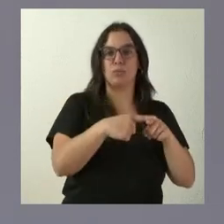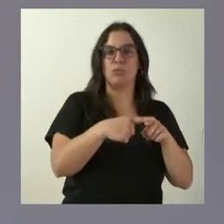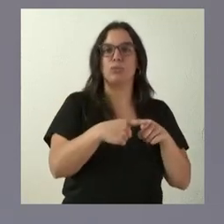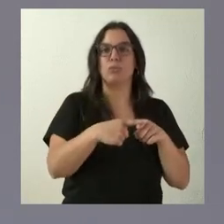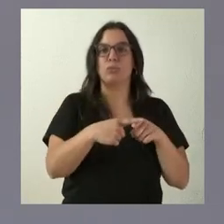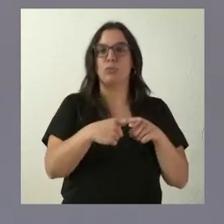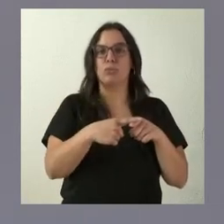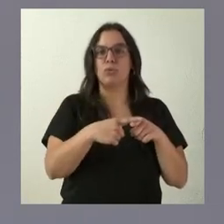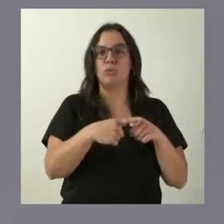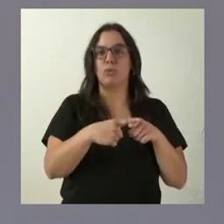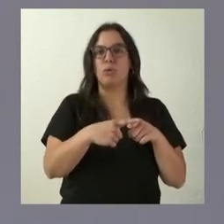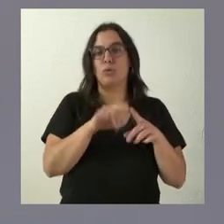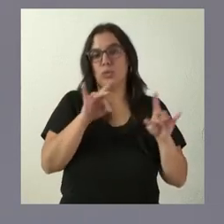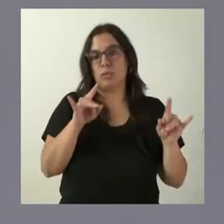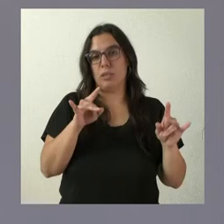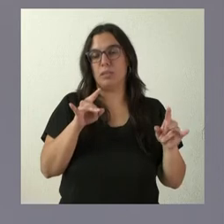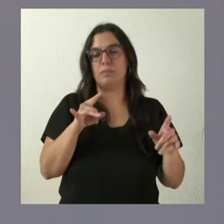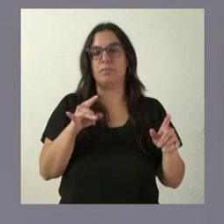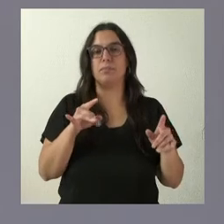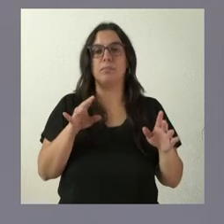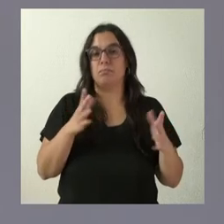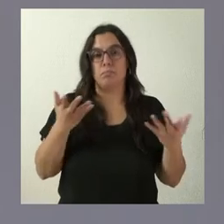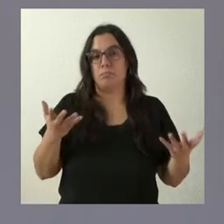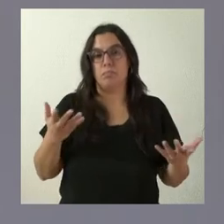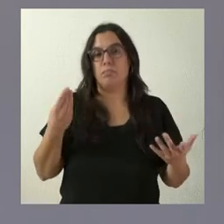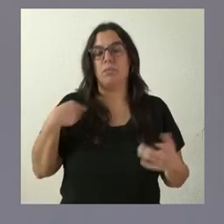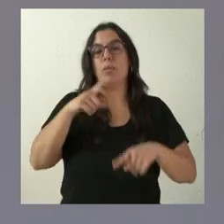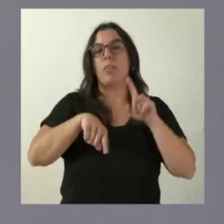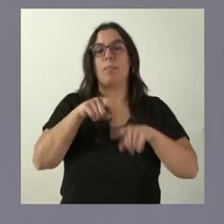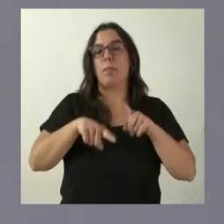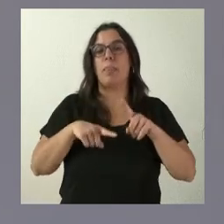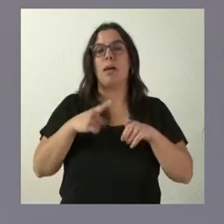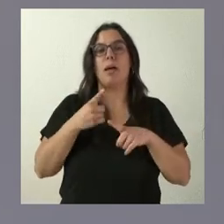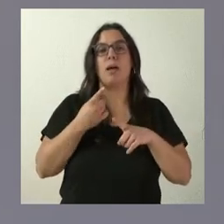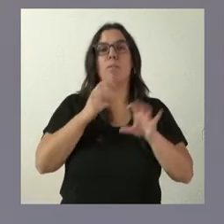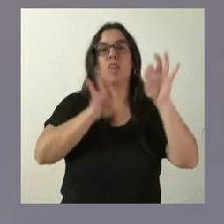o el criterio de distribución entre los distintos sindicatos y básicamente es el grado de representatividad de cada uno de ellos.